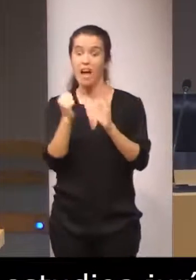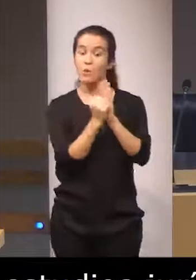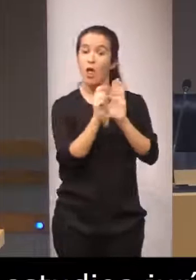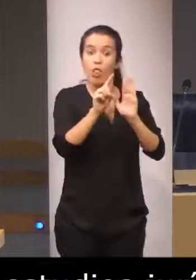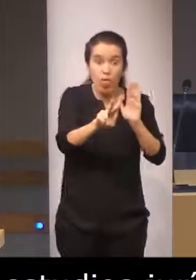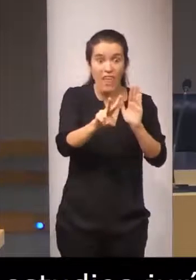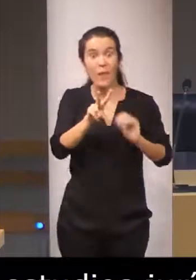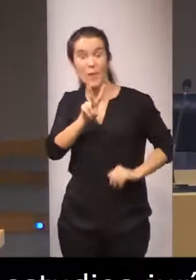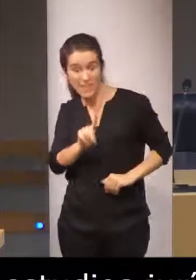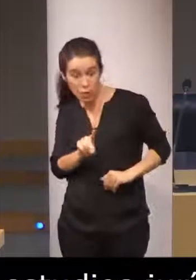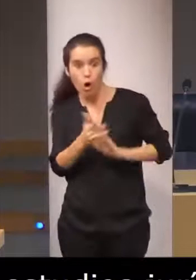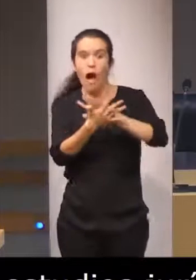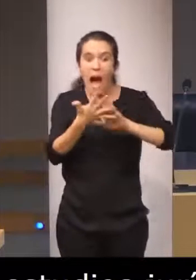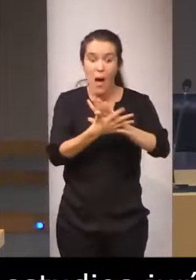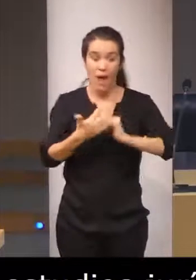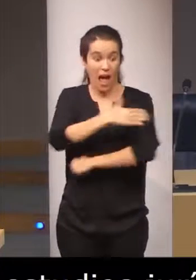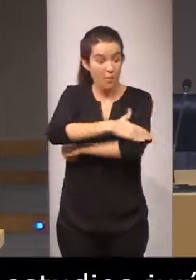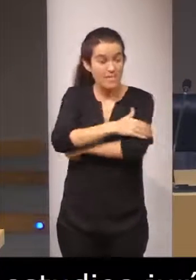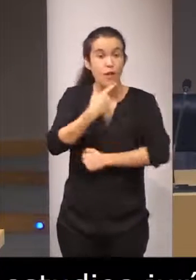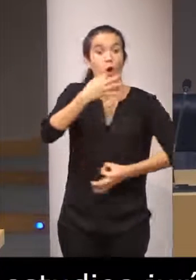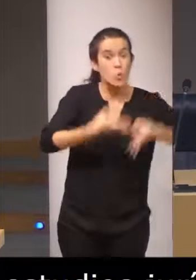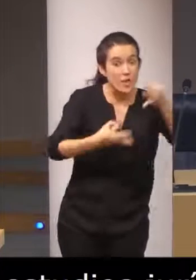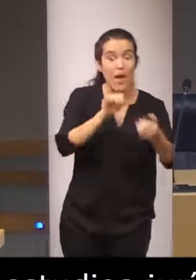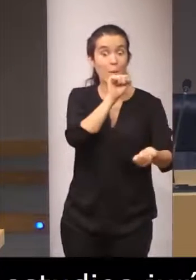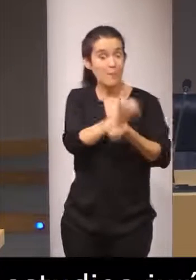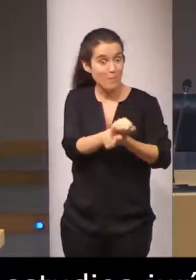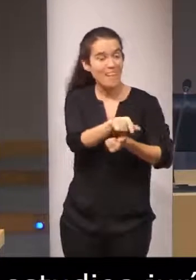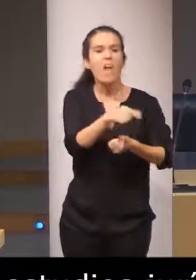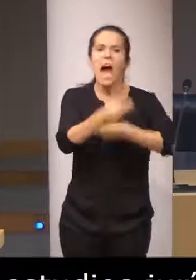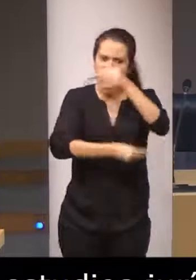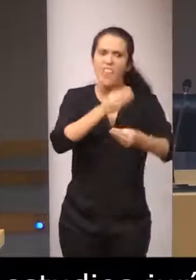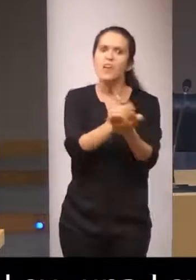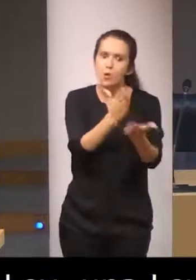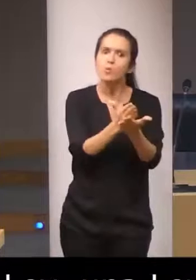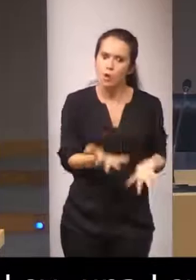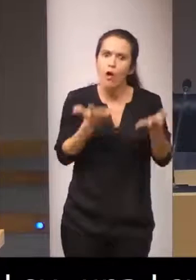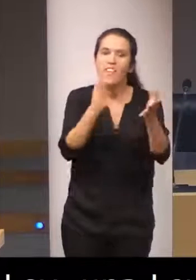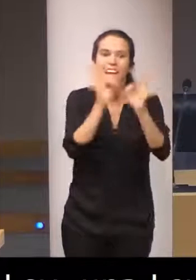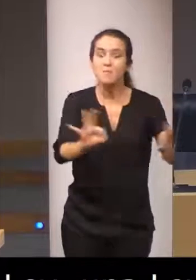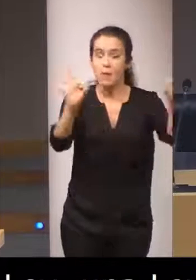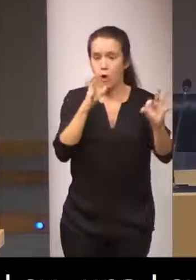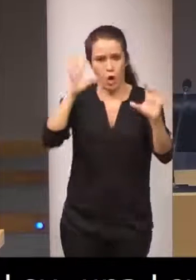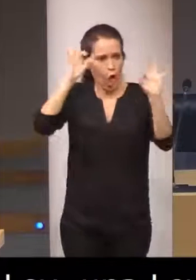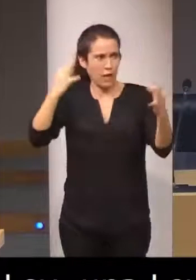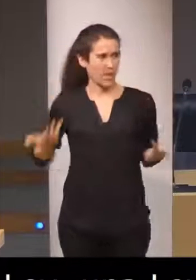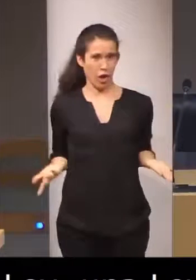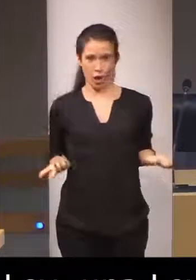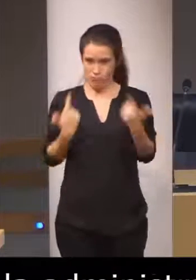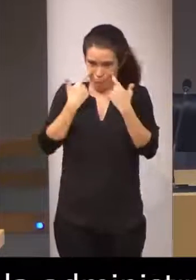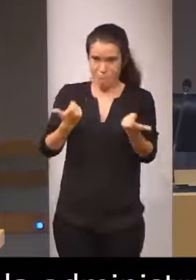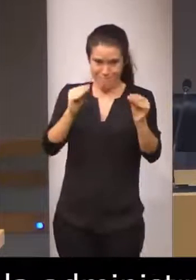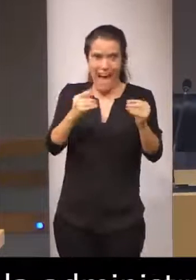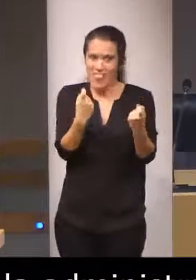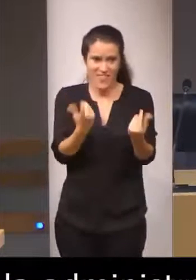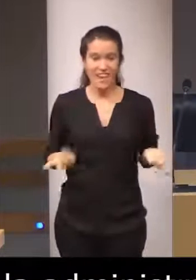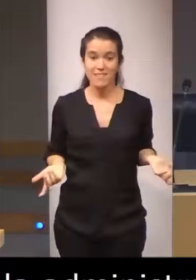hablan de que la administración de justicia y penitenciaria harán cursos de especialización porque es obvio y evidente pero es que